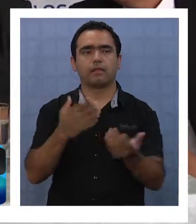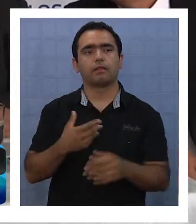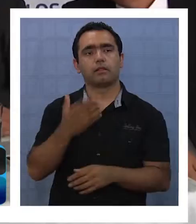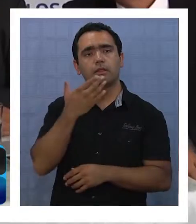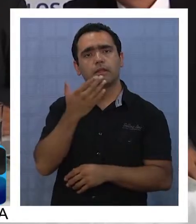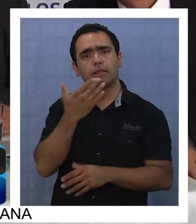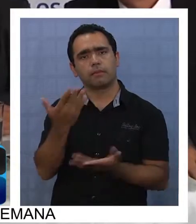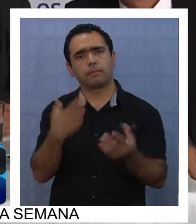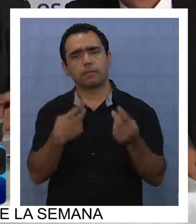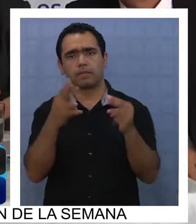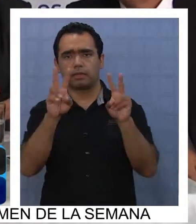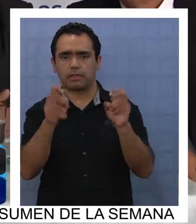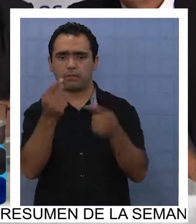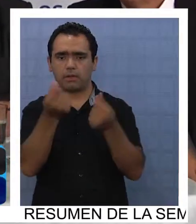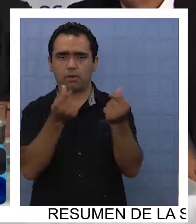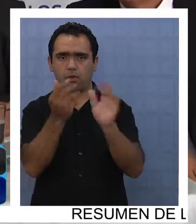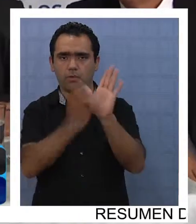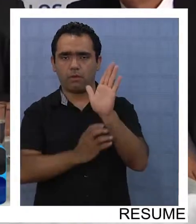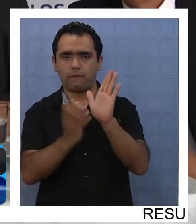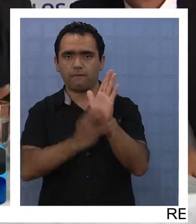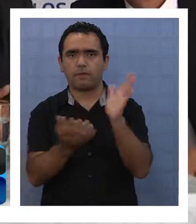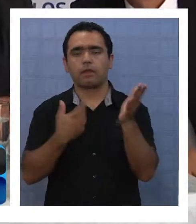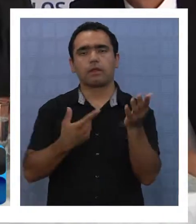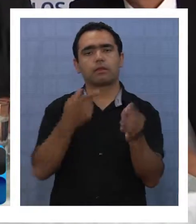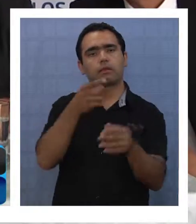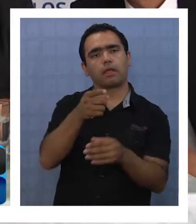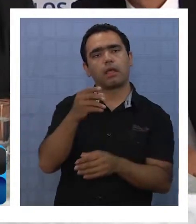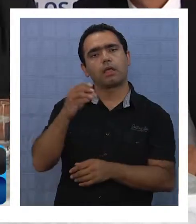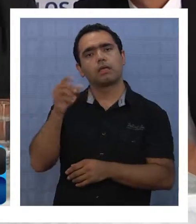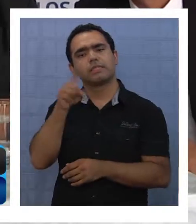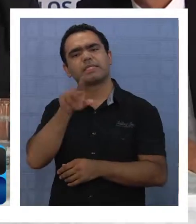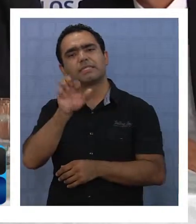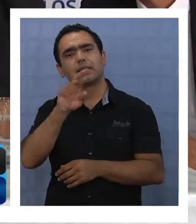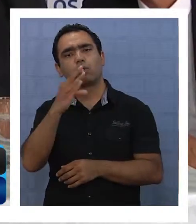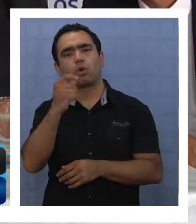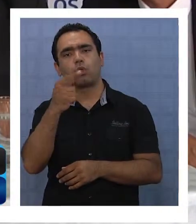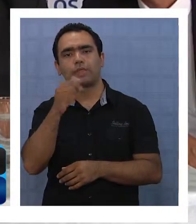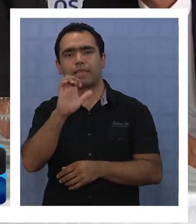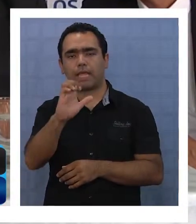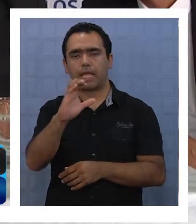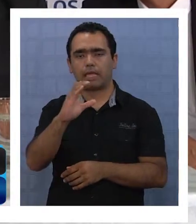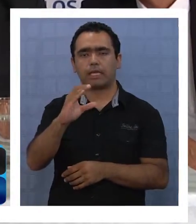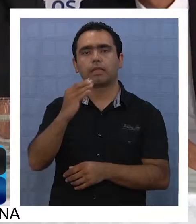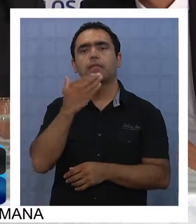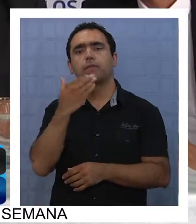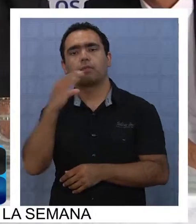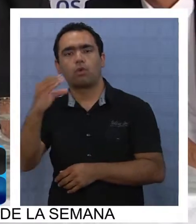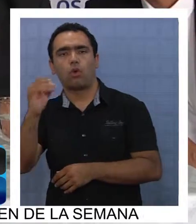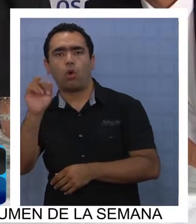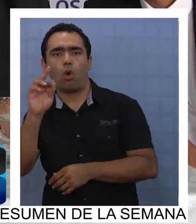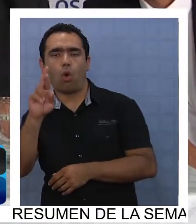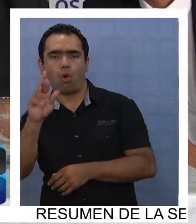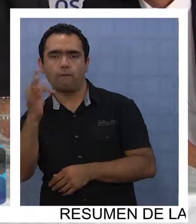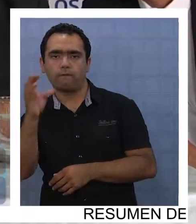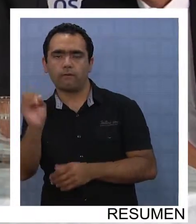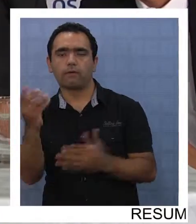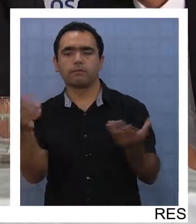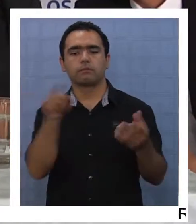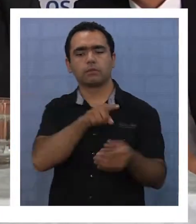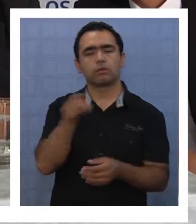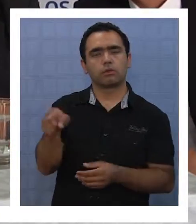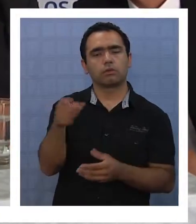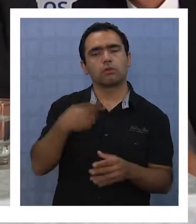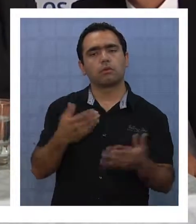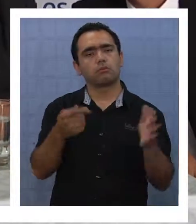no solamente de economía, de Cercote y de Corfo, que me acompañan acá, con la oferta de instrumentos que tenemos como gobierno y que